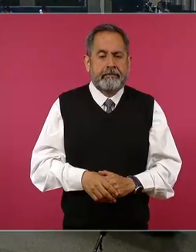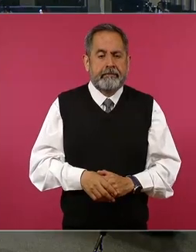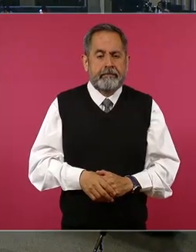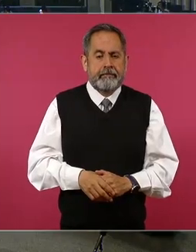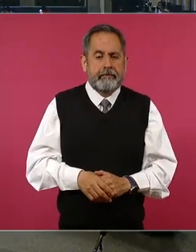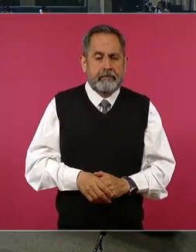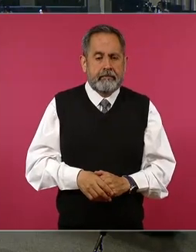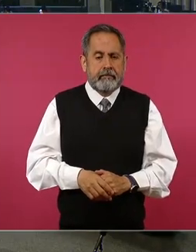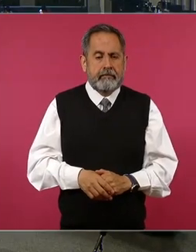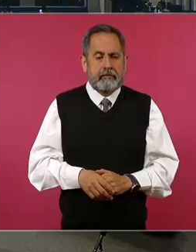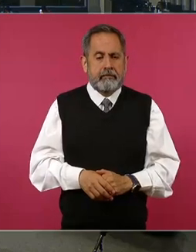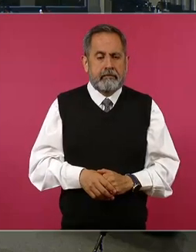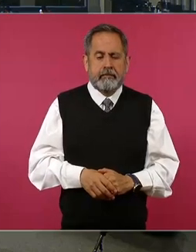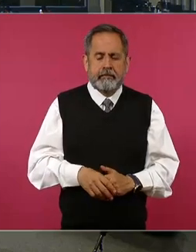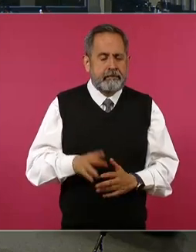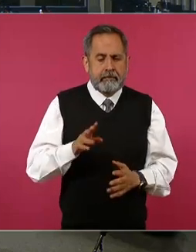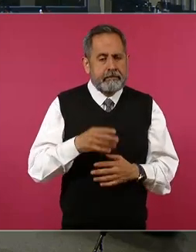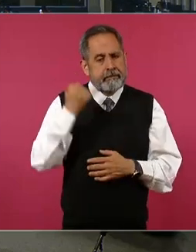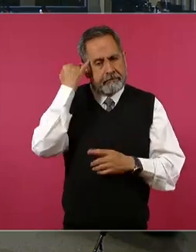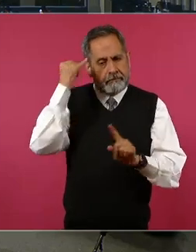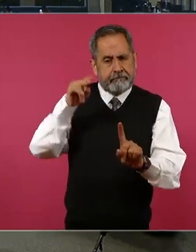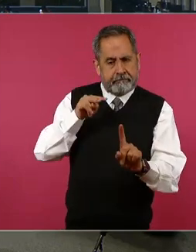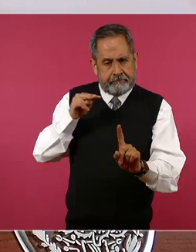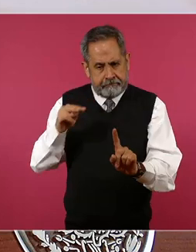Pero son criterios.